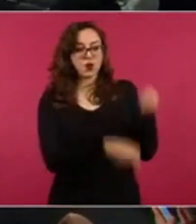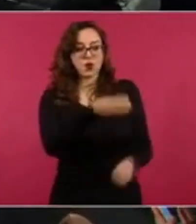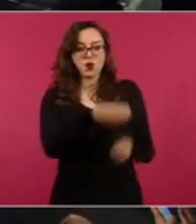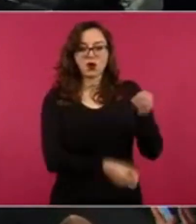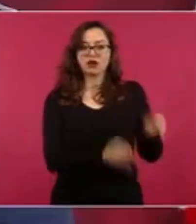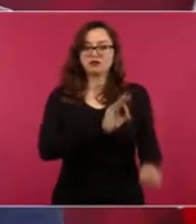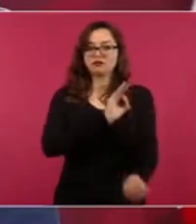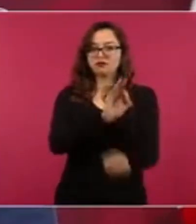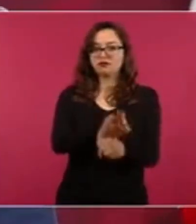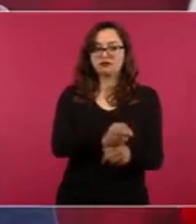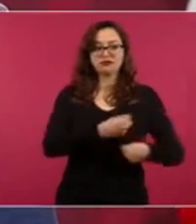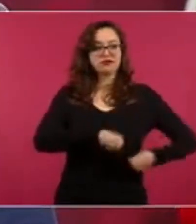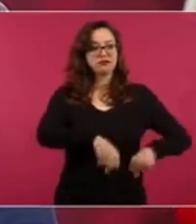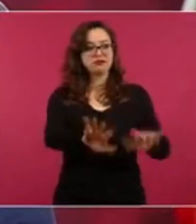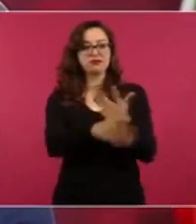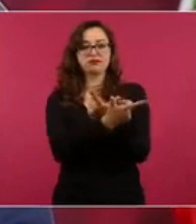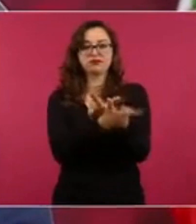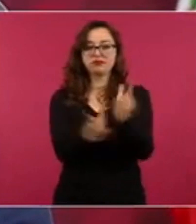¿Sí?